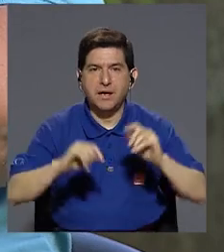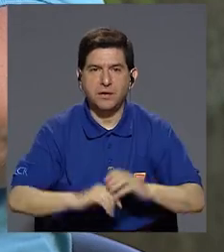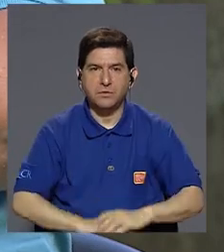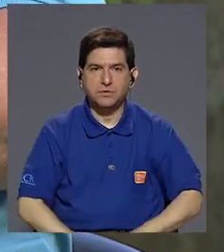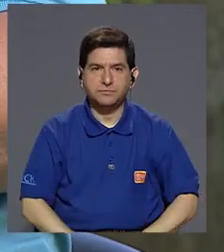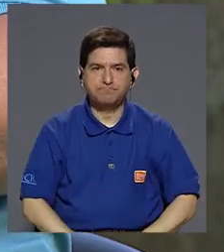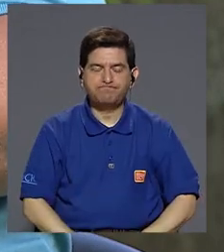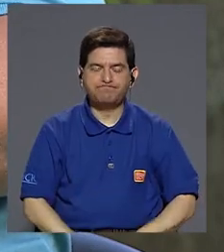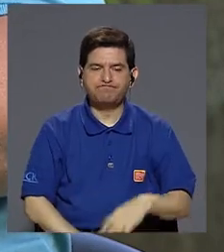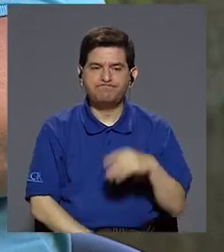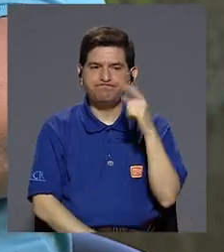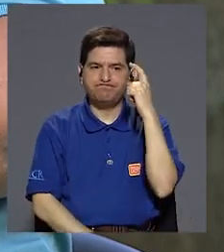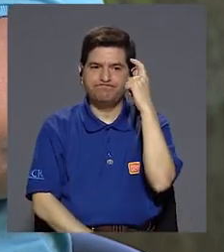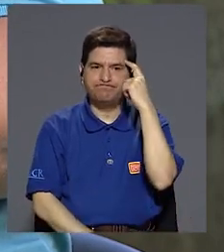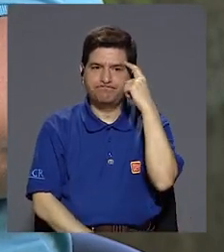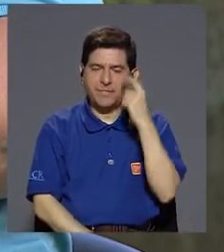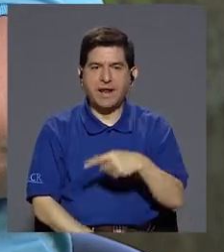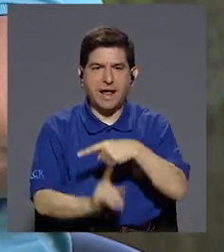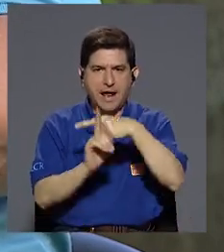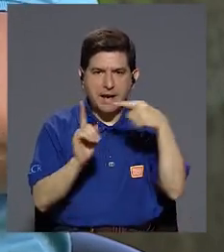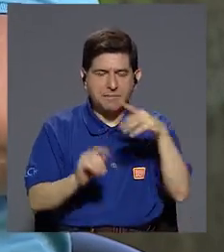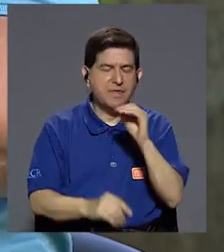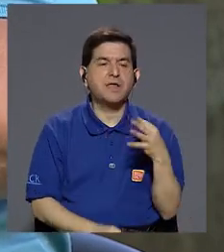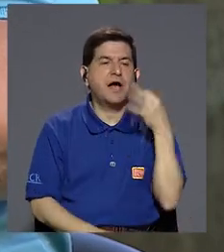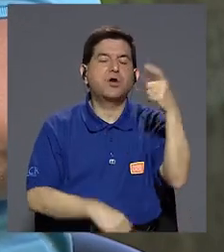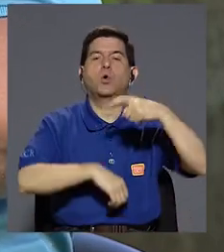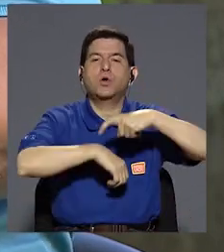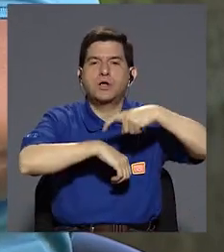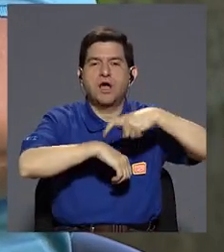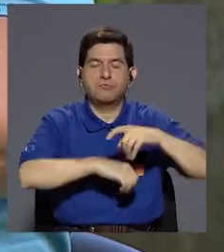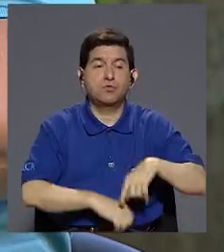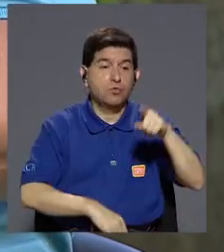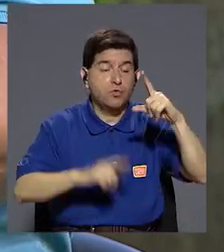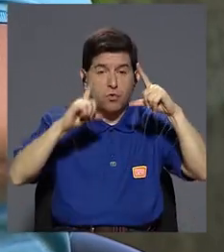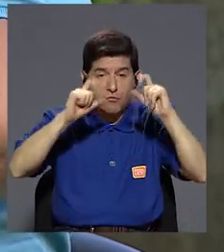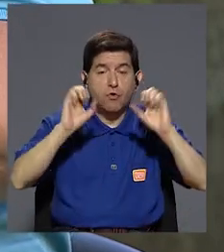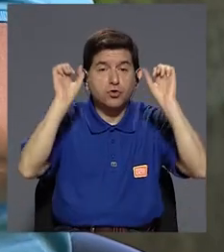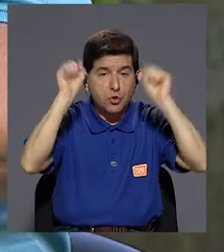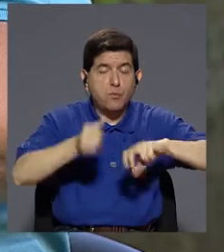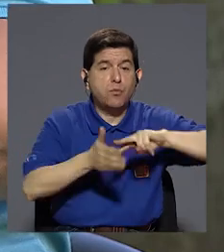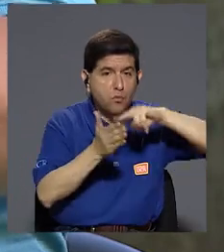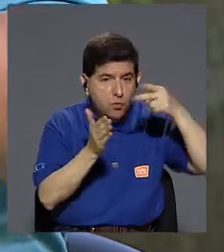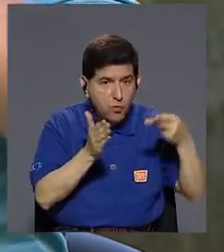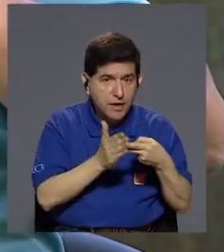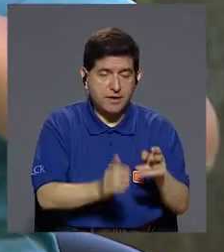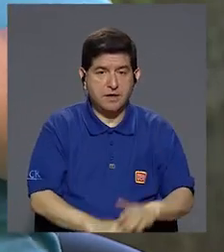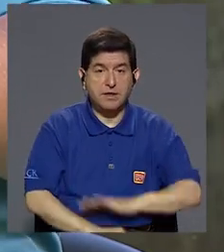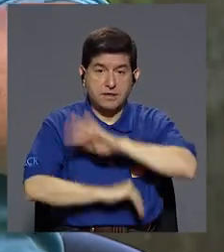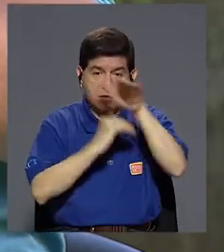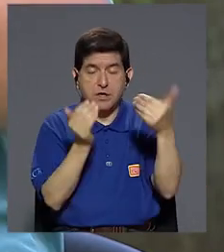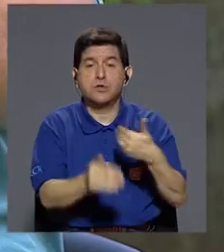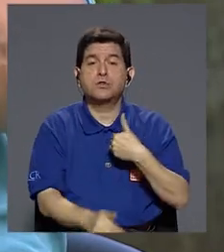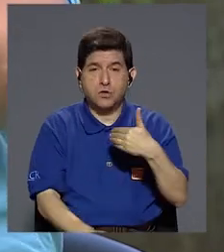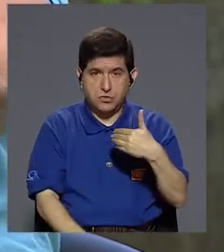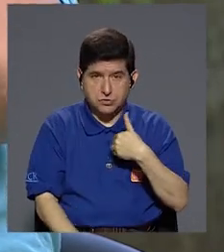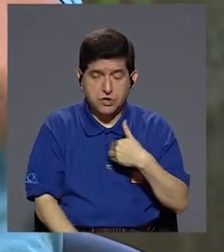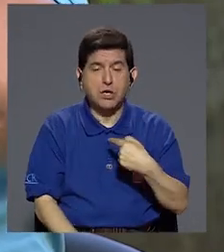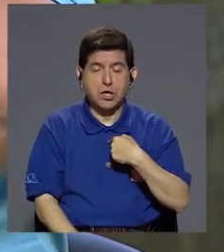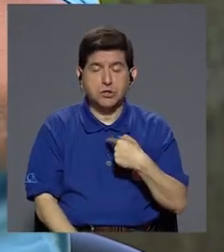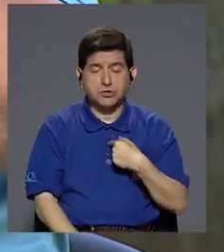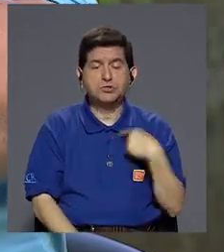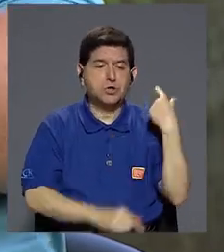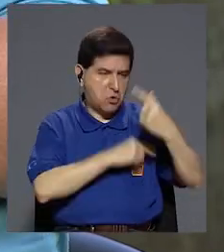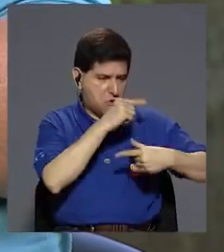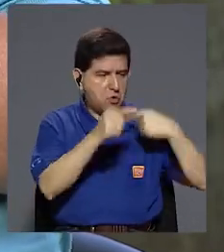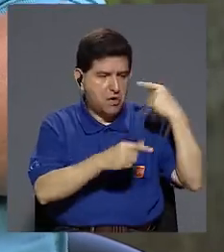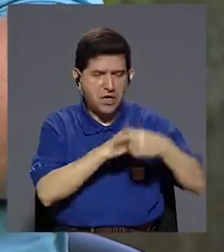tiene que pensar a mediano y a largo plazo lo que esa foto podría causar. Todos tenemos, yo soy de